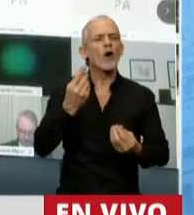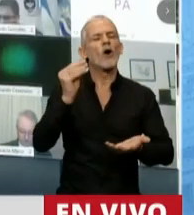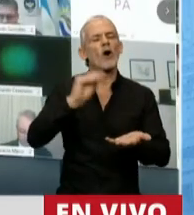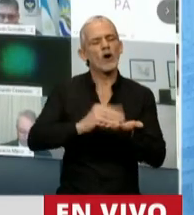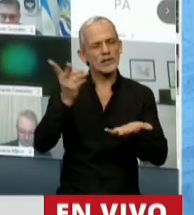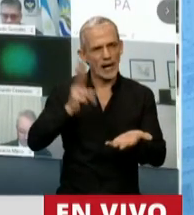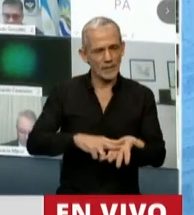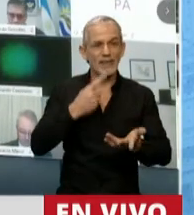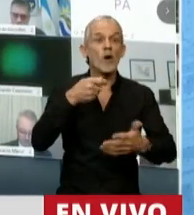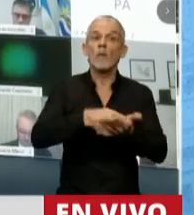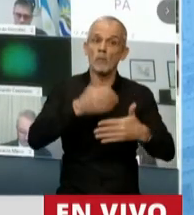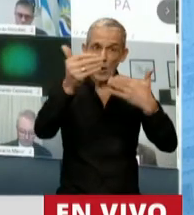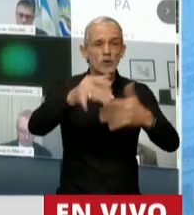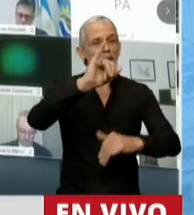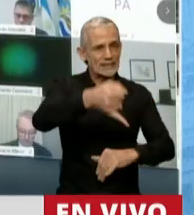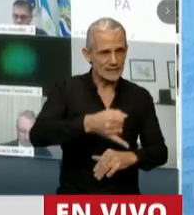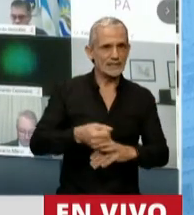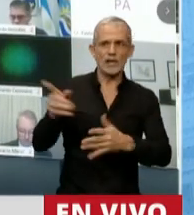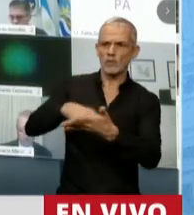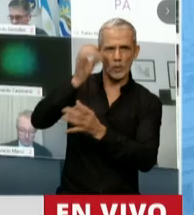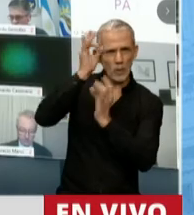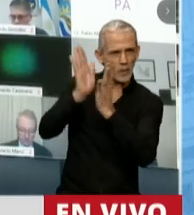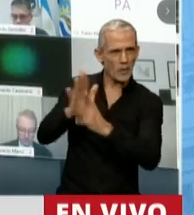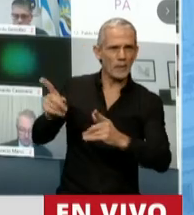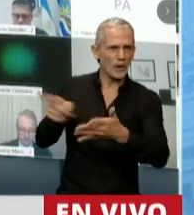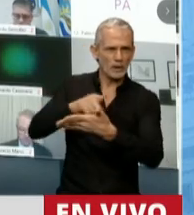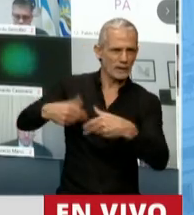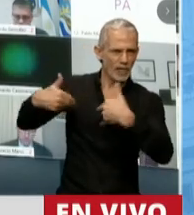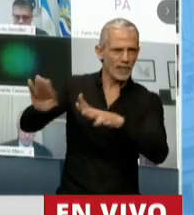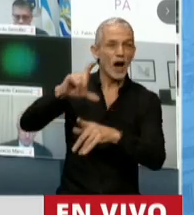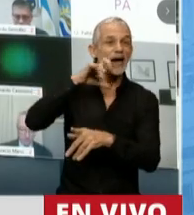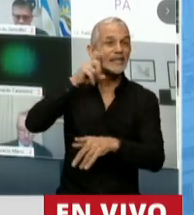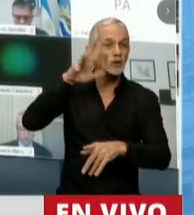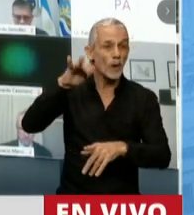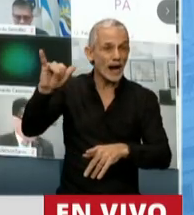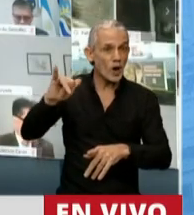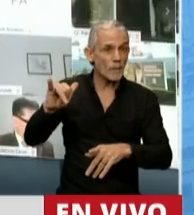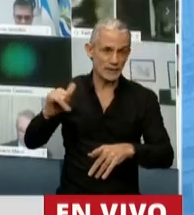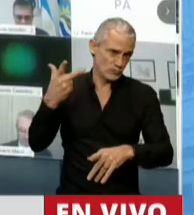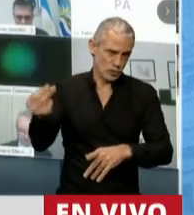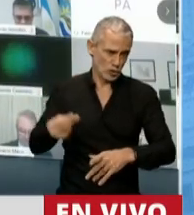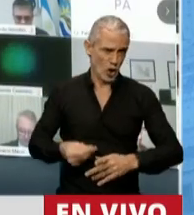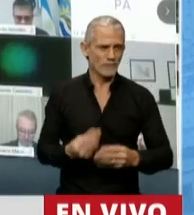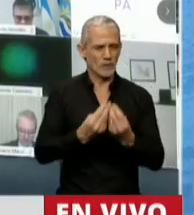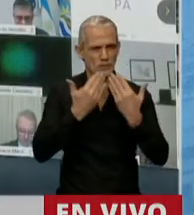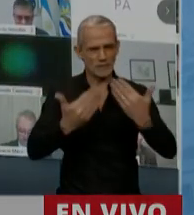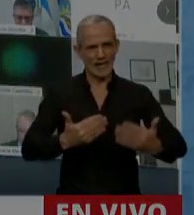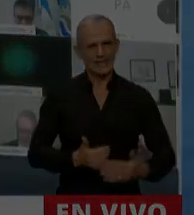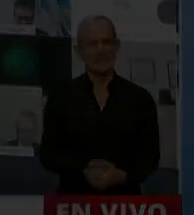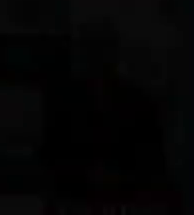más sí a la moratoria, no a la amnistía y no a la impunidad para Cristóbal y sus empresas. Muchas gracias, señor Presidente.